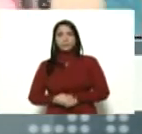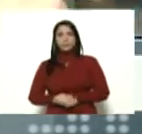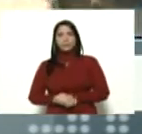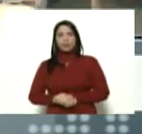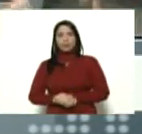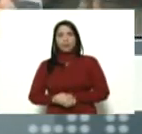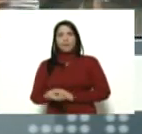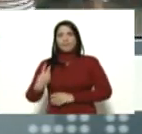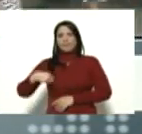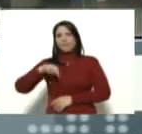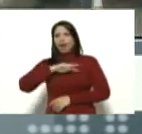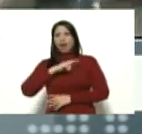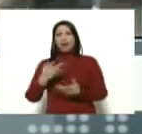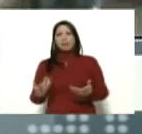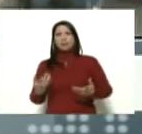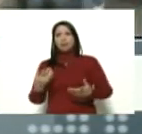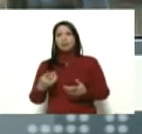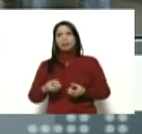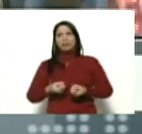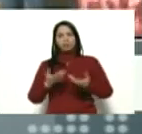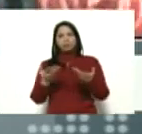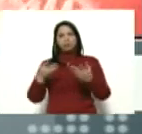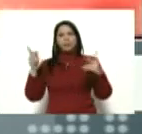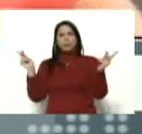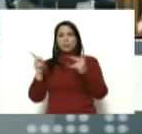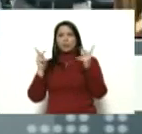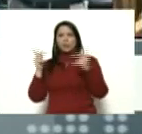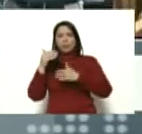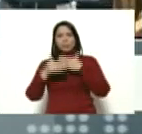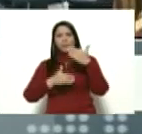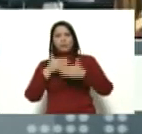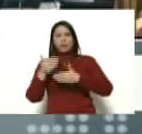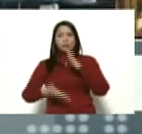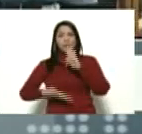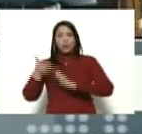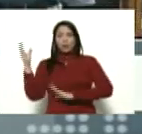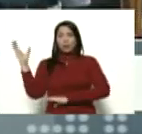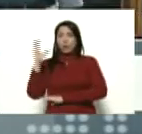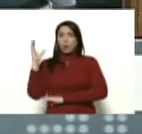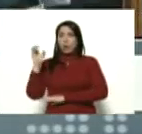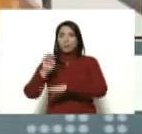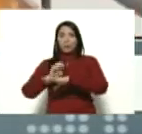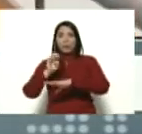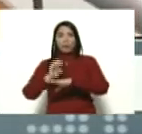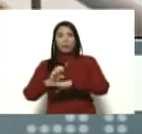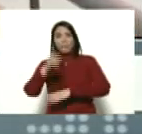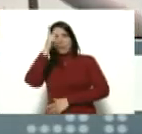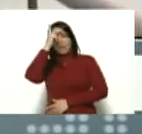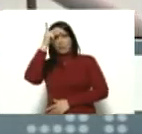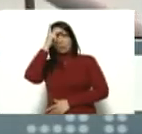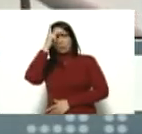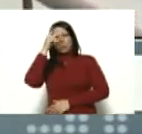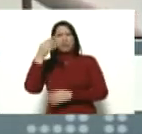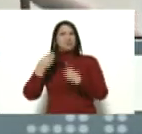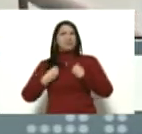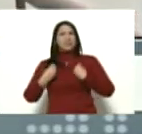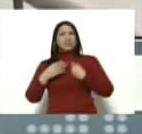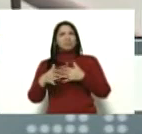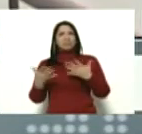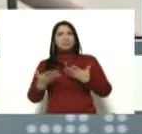de prosperidad, de progreso, y se fueron a Colombia, a Ecuador, a Perú y lo que han vivido es